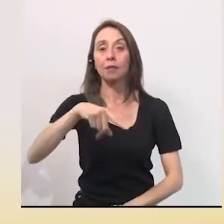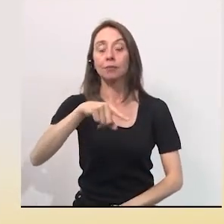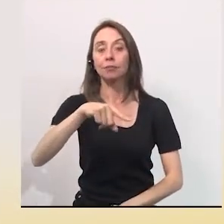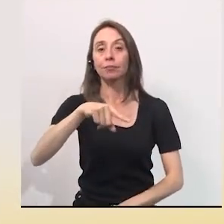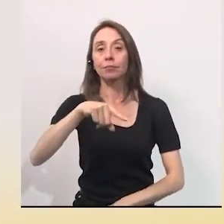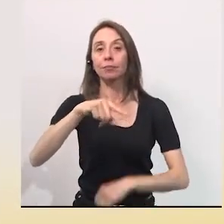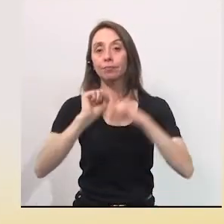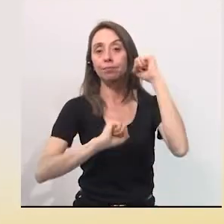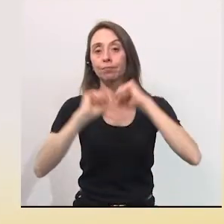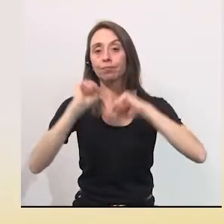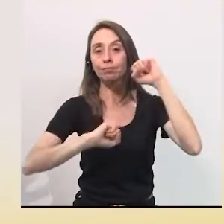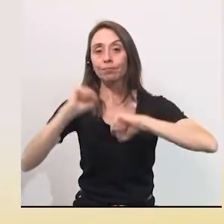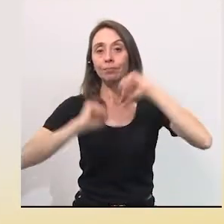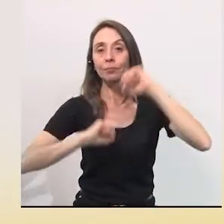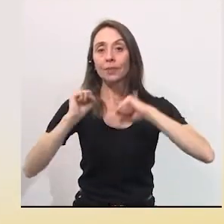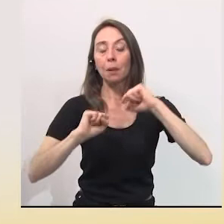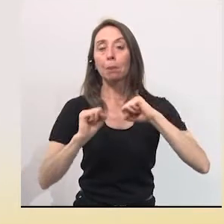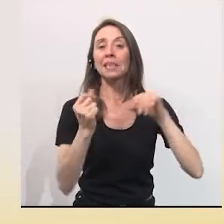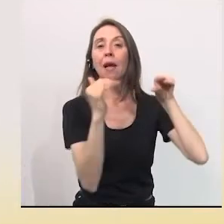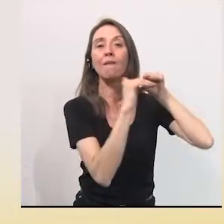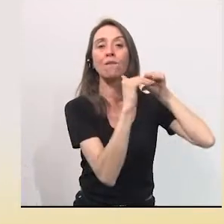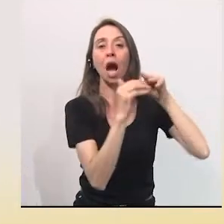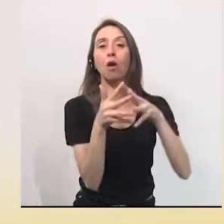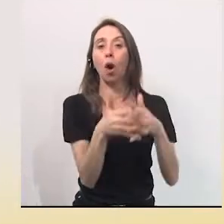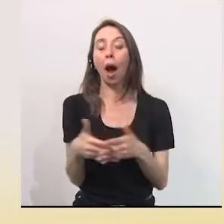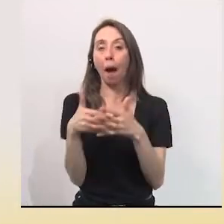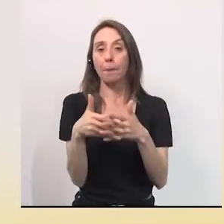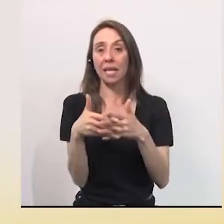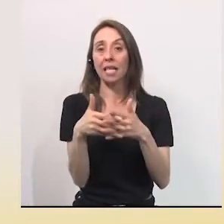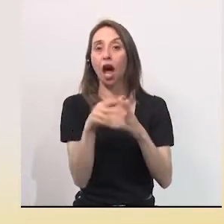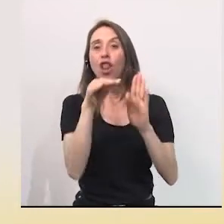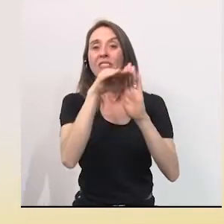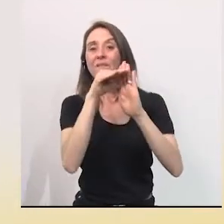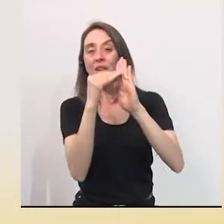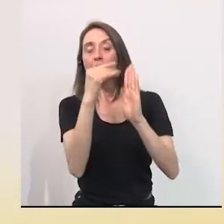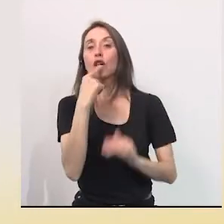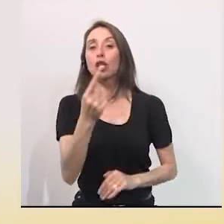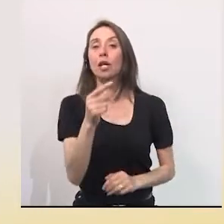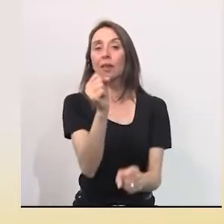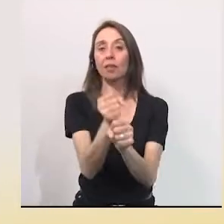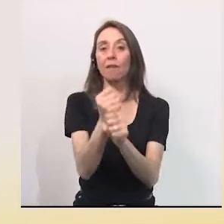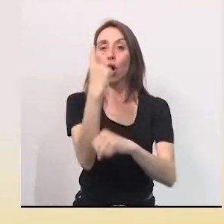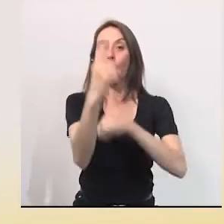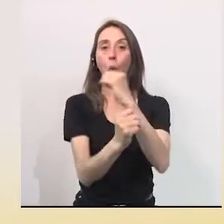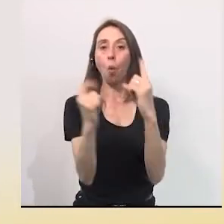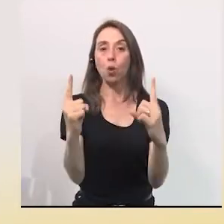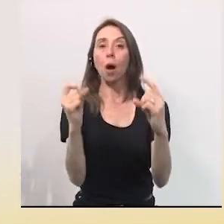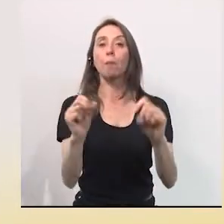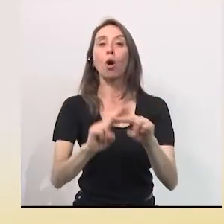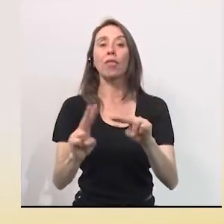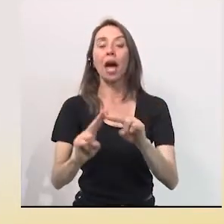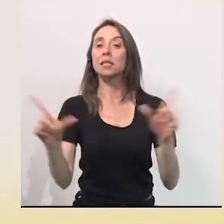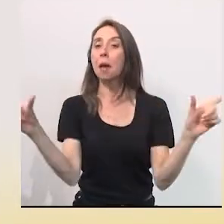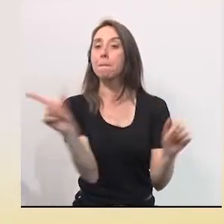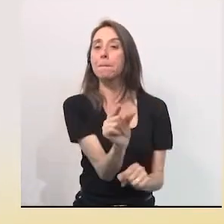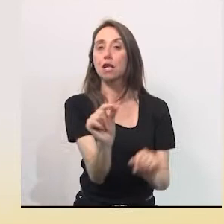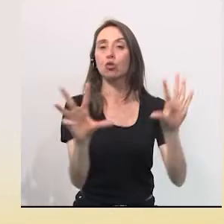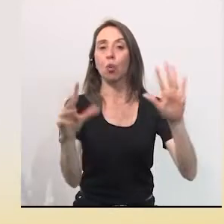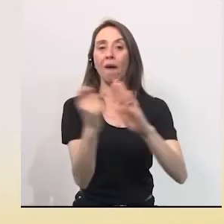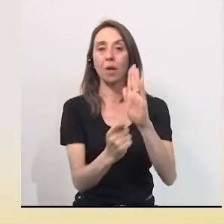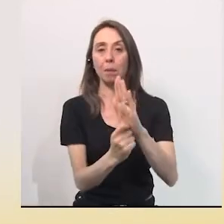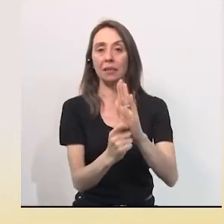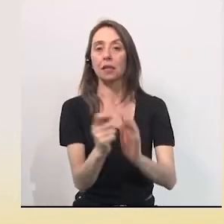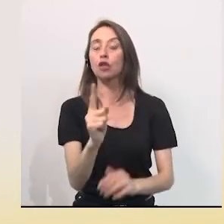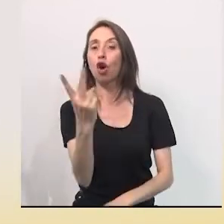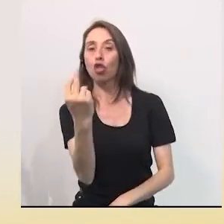JP Morgan, el banquero norteamericano, alguna vez dijo, yo podría hacer el trabajo de un año